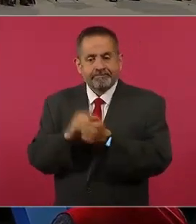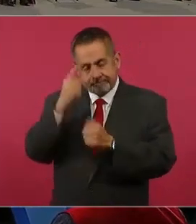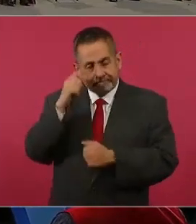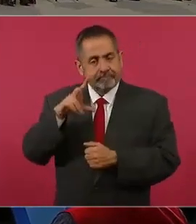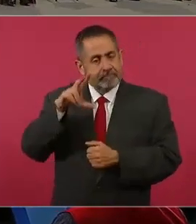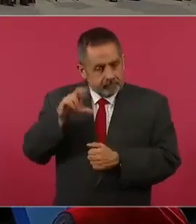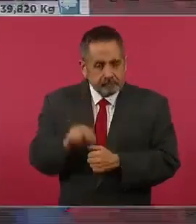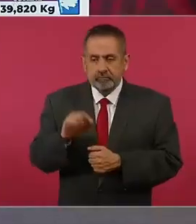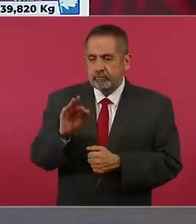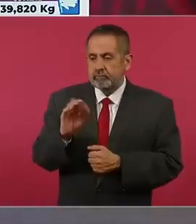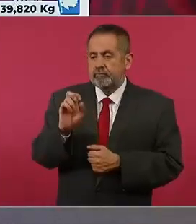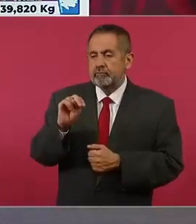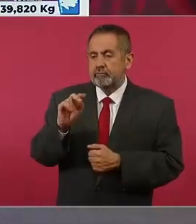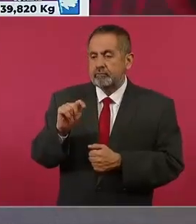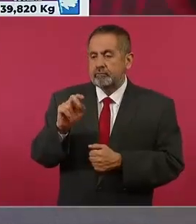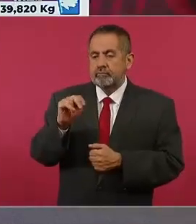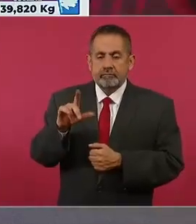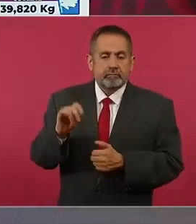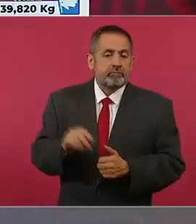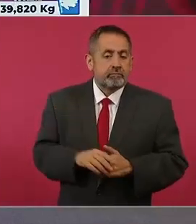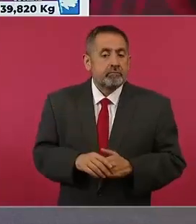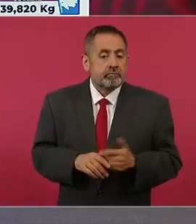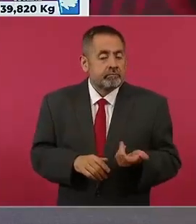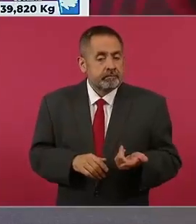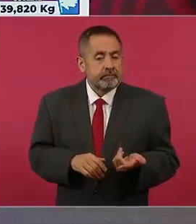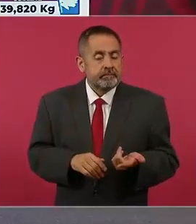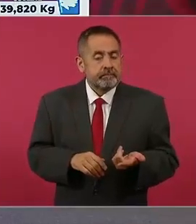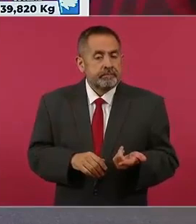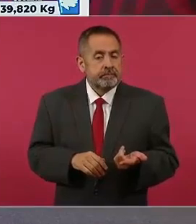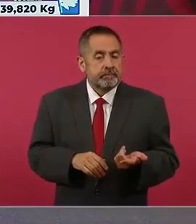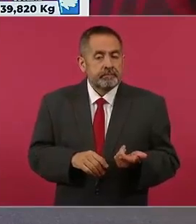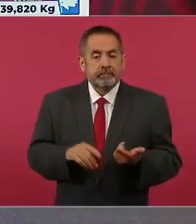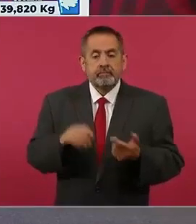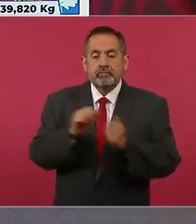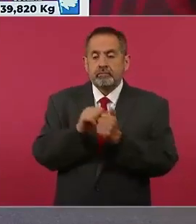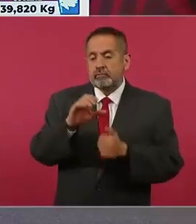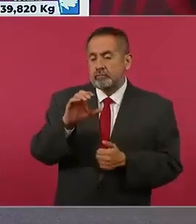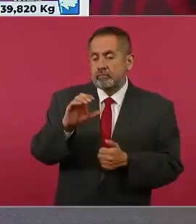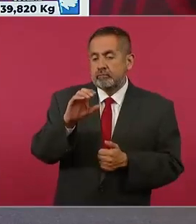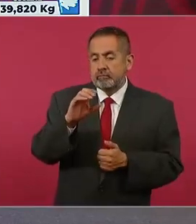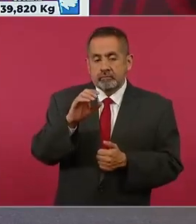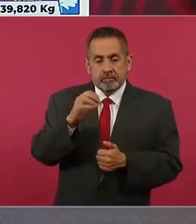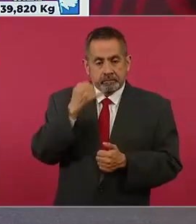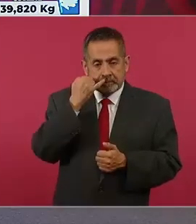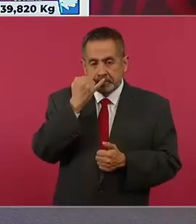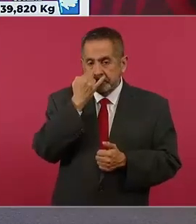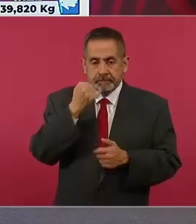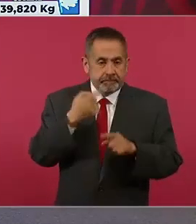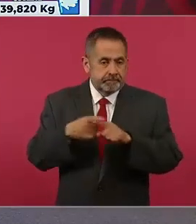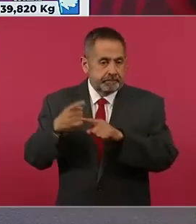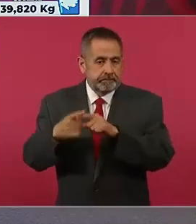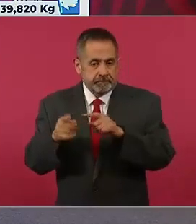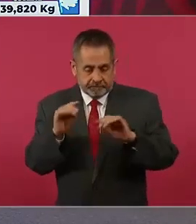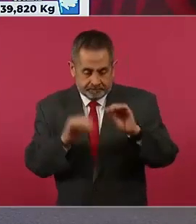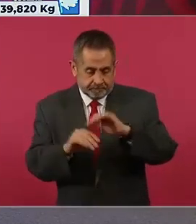fentanilo, material conteniendo cocaína, diferente material donde